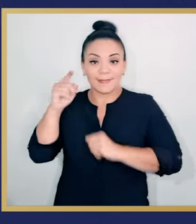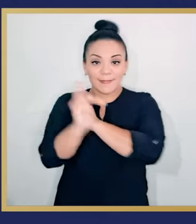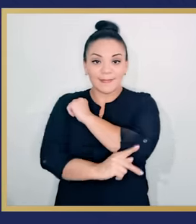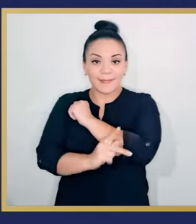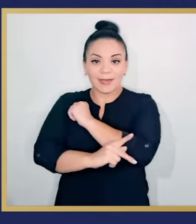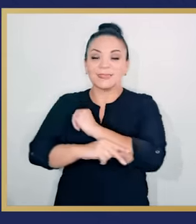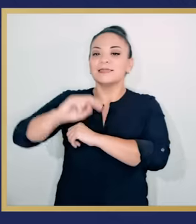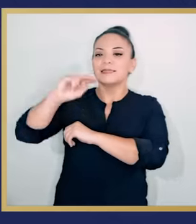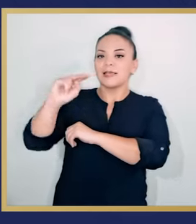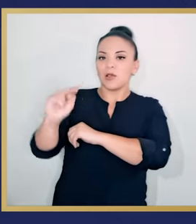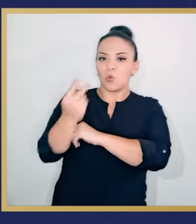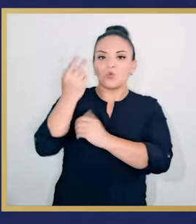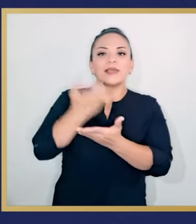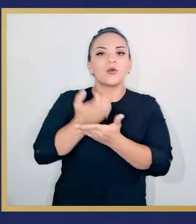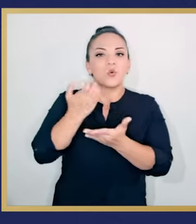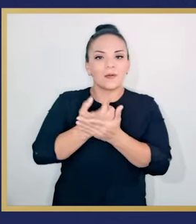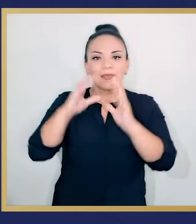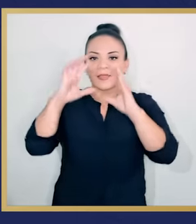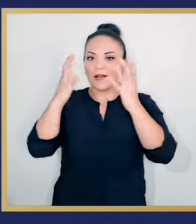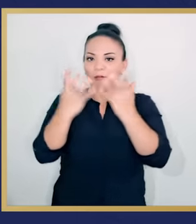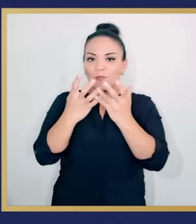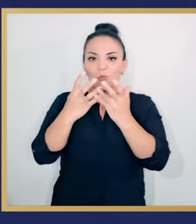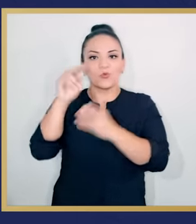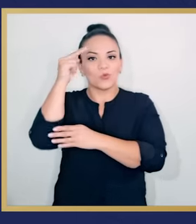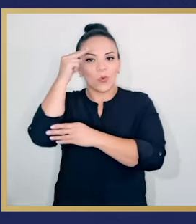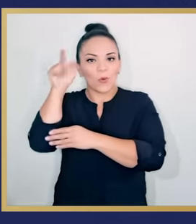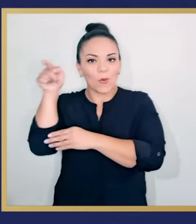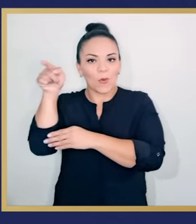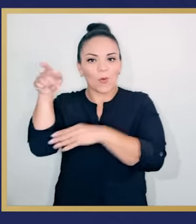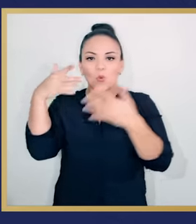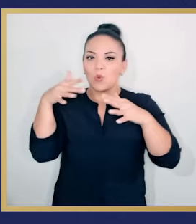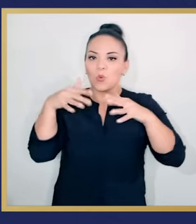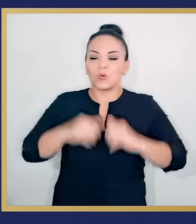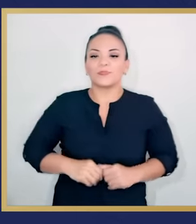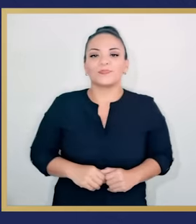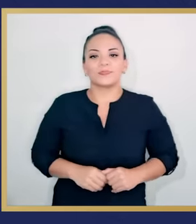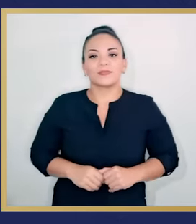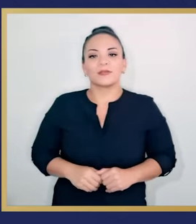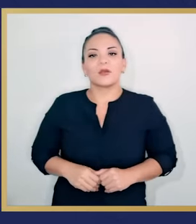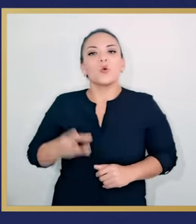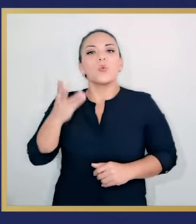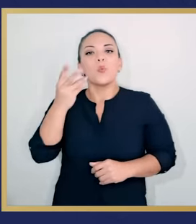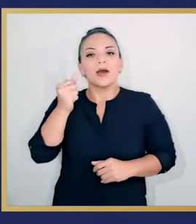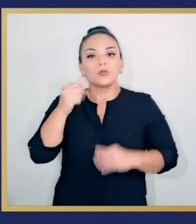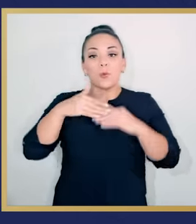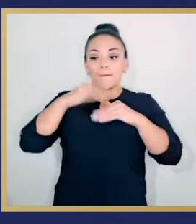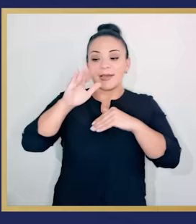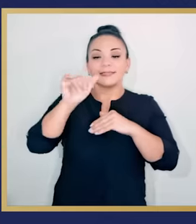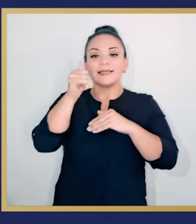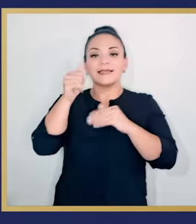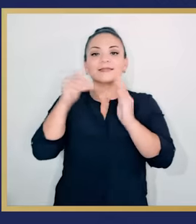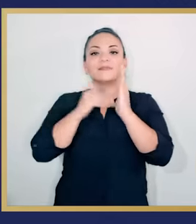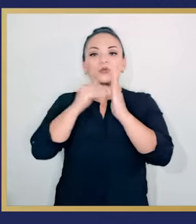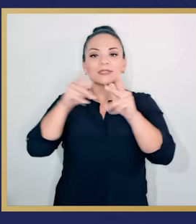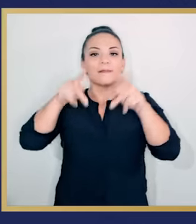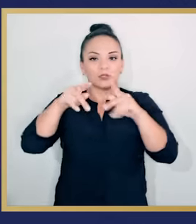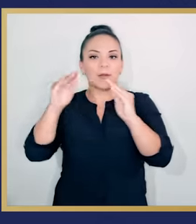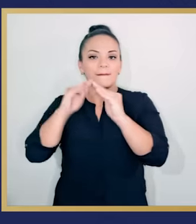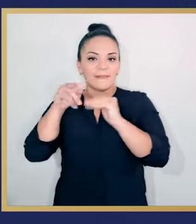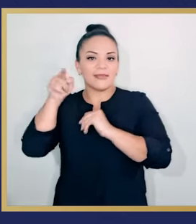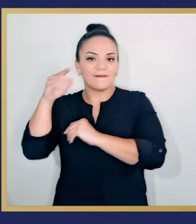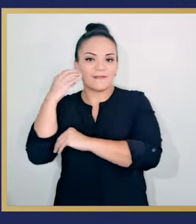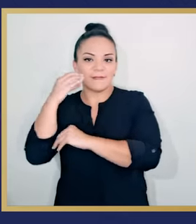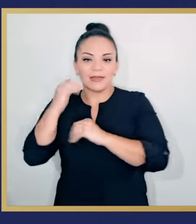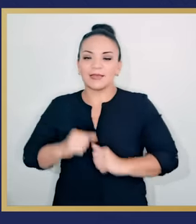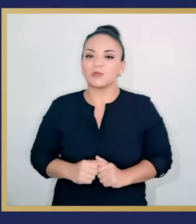del mundo. Los Emiratos Árabes Unidos es la segunda economía del mundo árabe. Cuenta con una